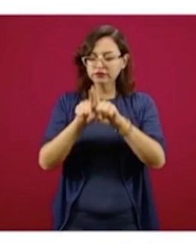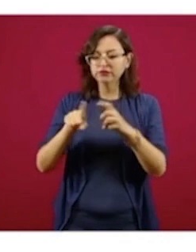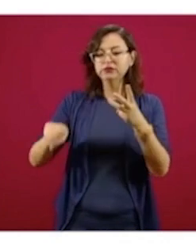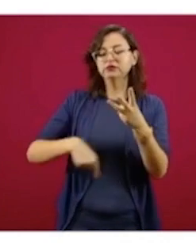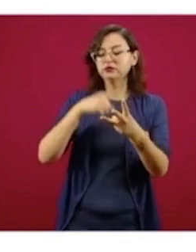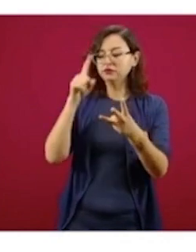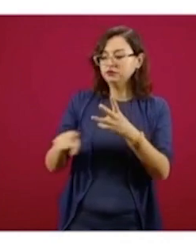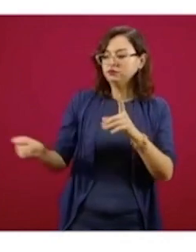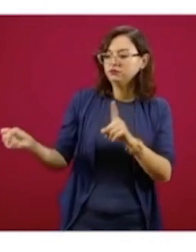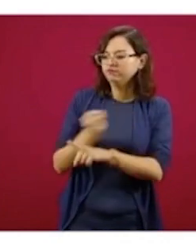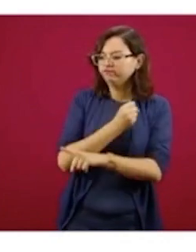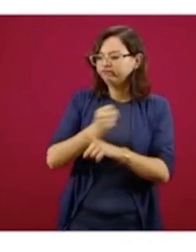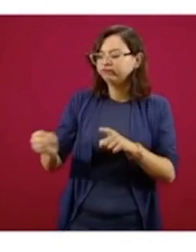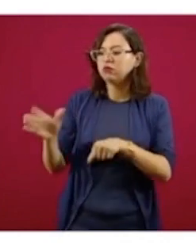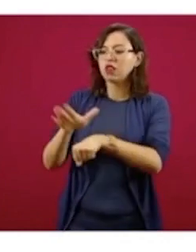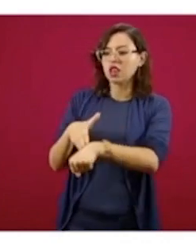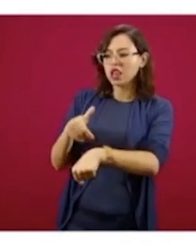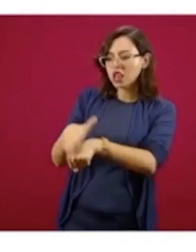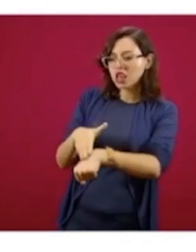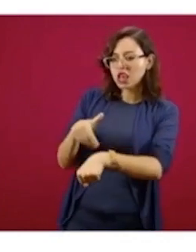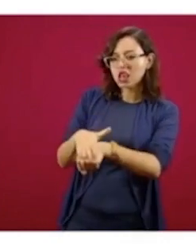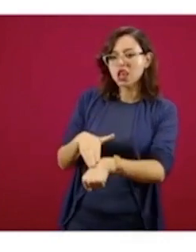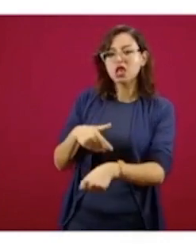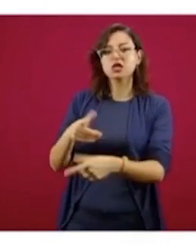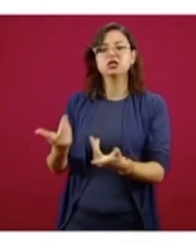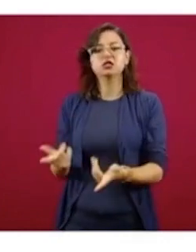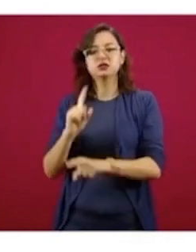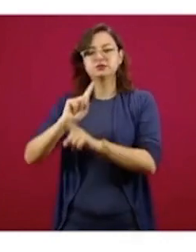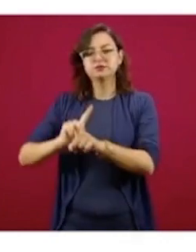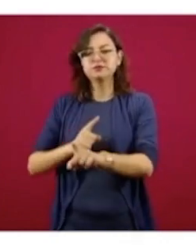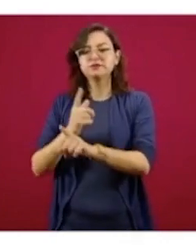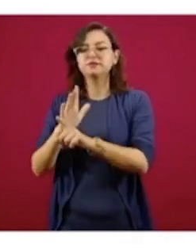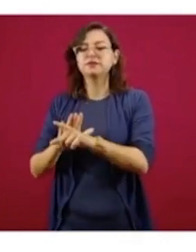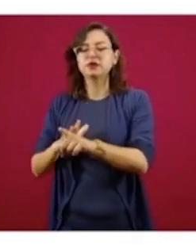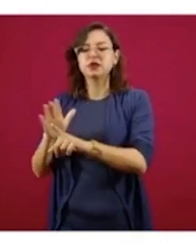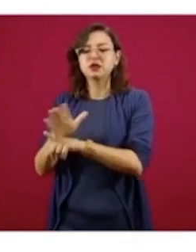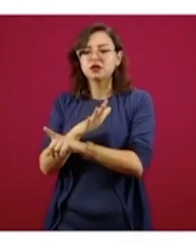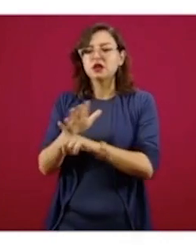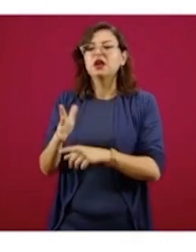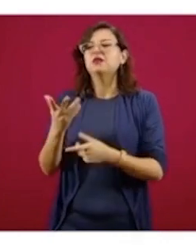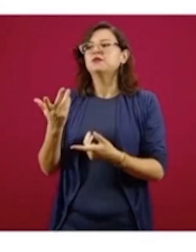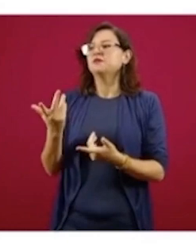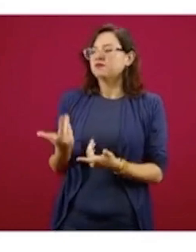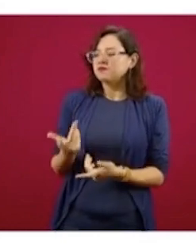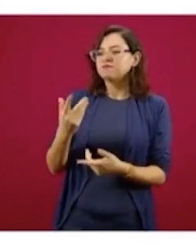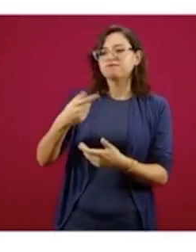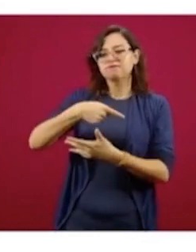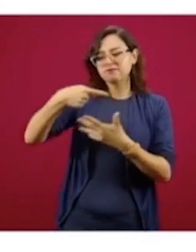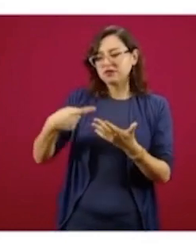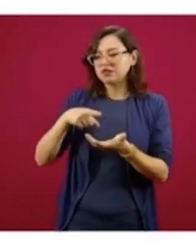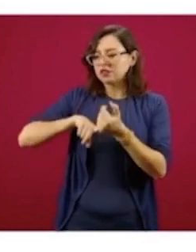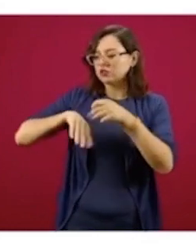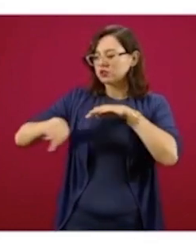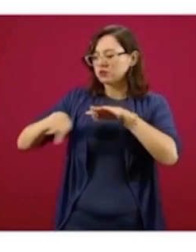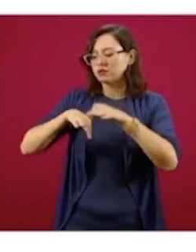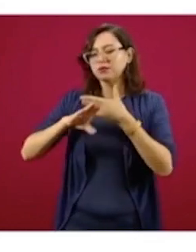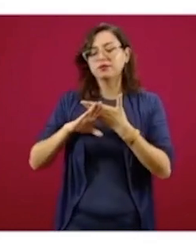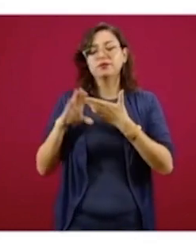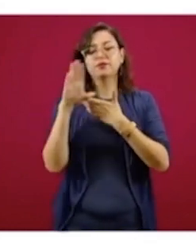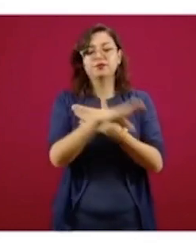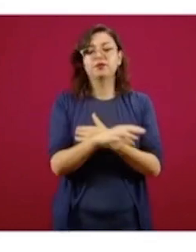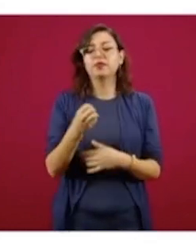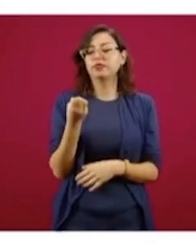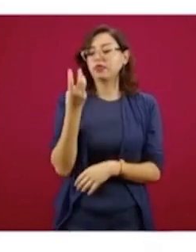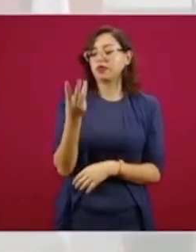violencia, acoso, hostigamiento sexual en los centros de trabajo. Que se ha logrado reducir en casi